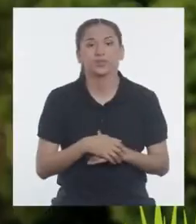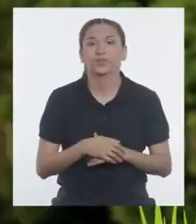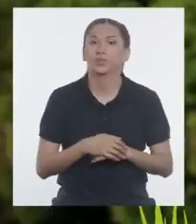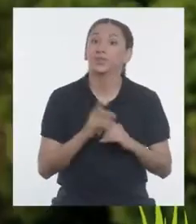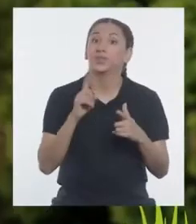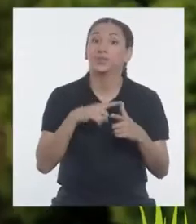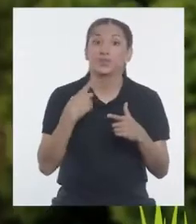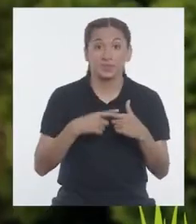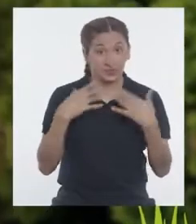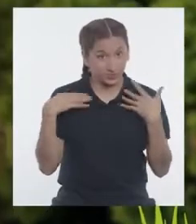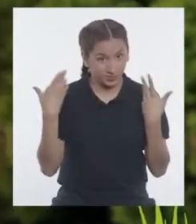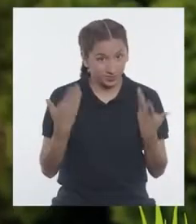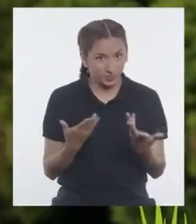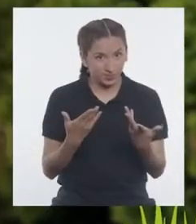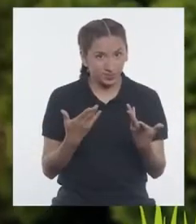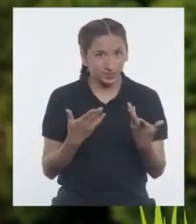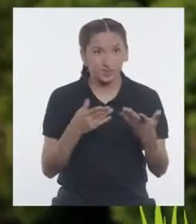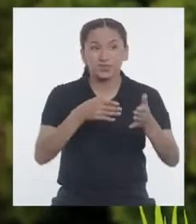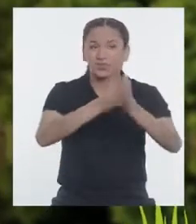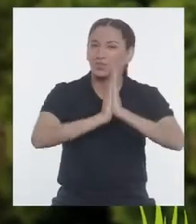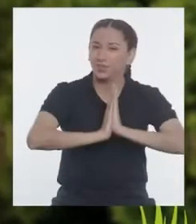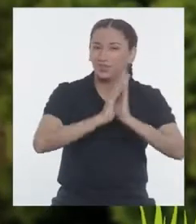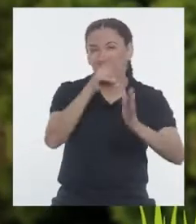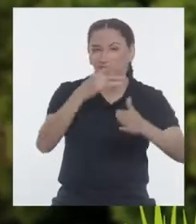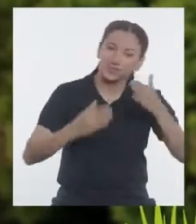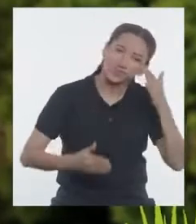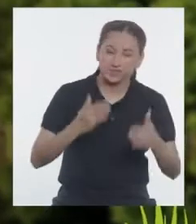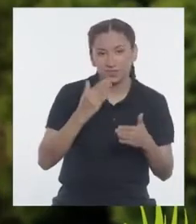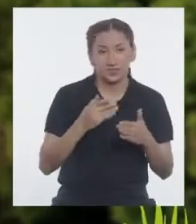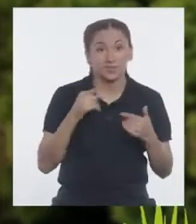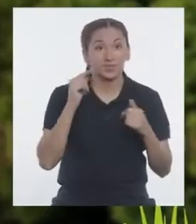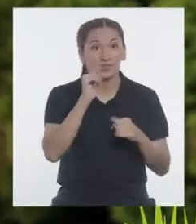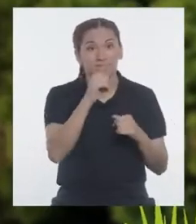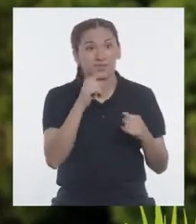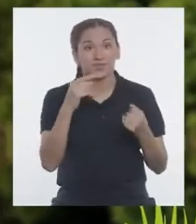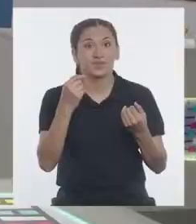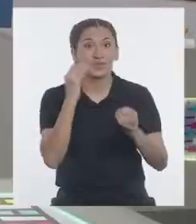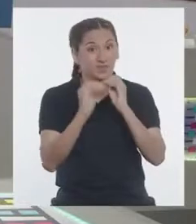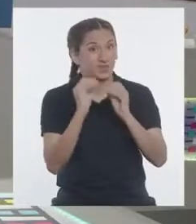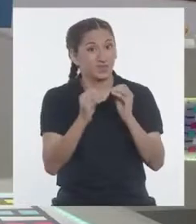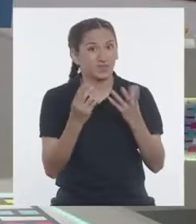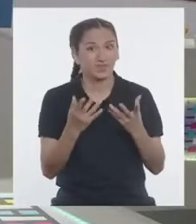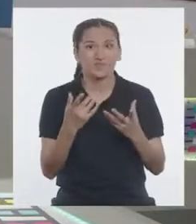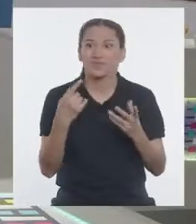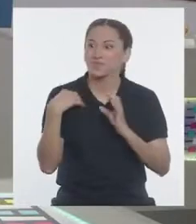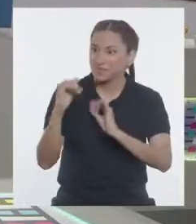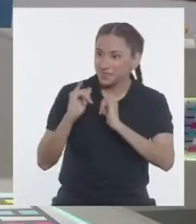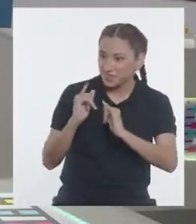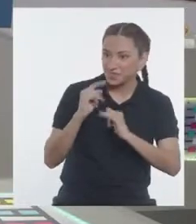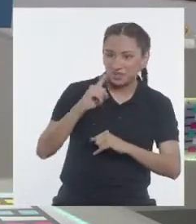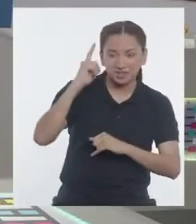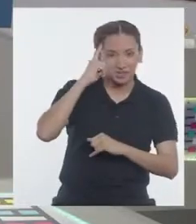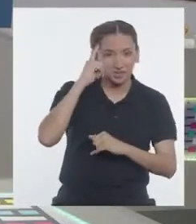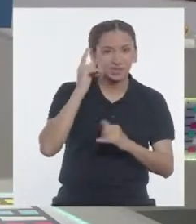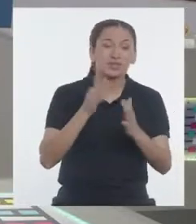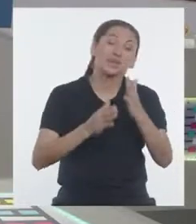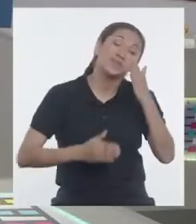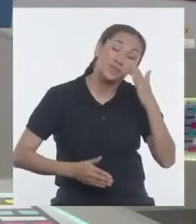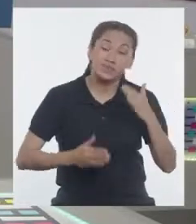Entonces podemos contar con Macabot para ayudarnos con esta búsqueda. ¡Lo mismo estaba pensando!